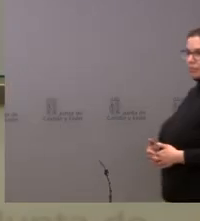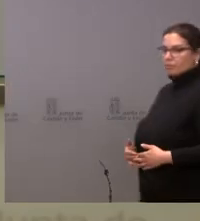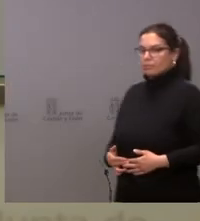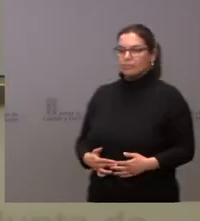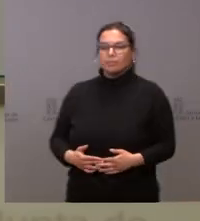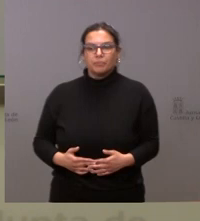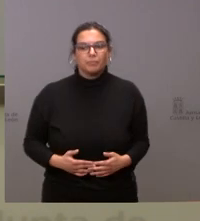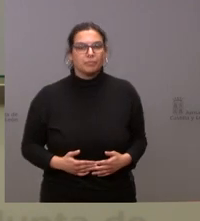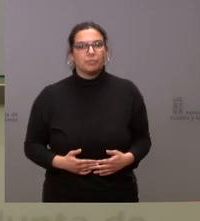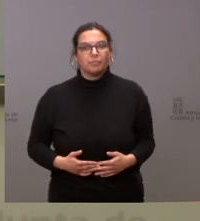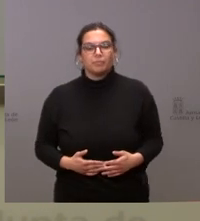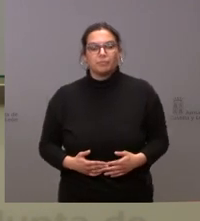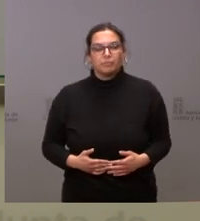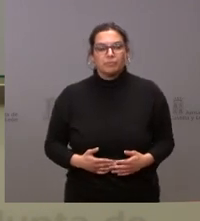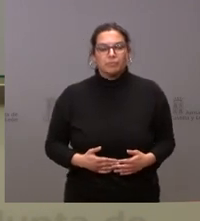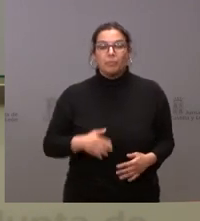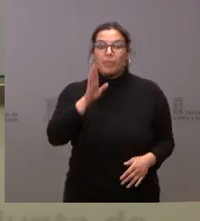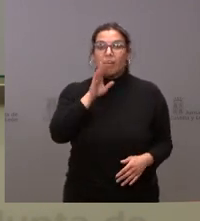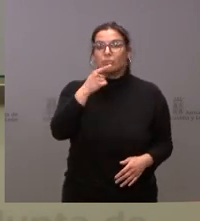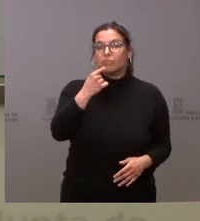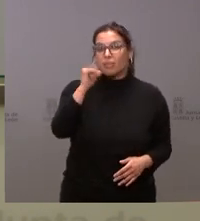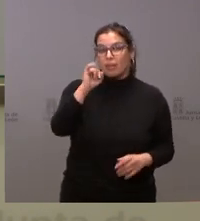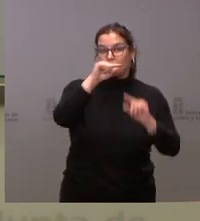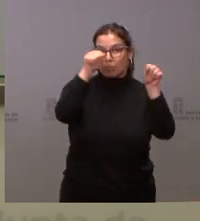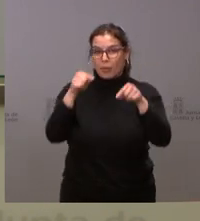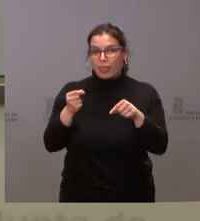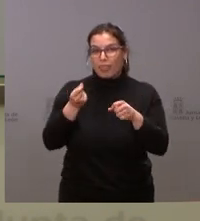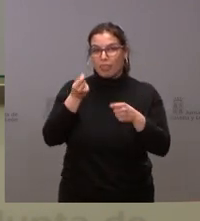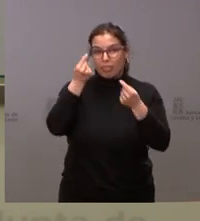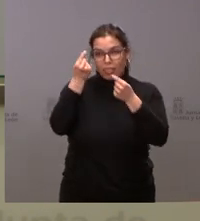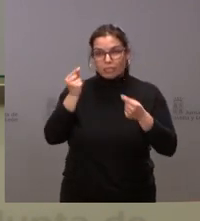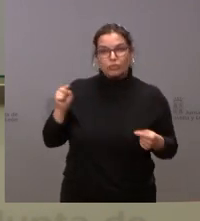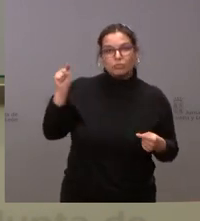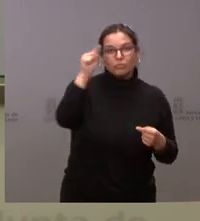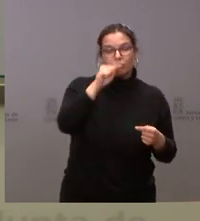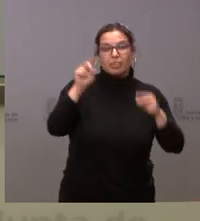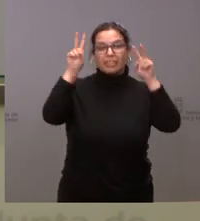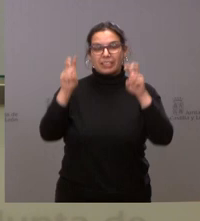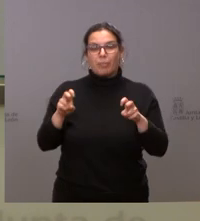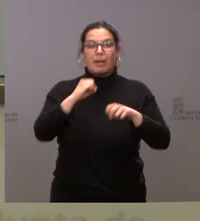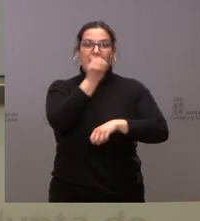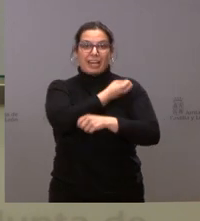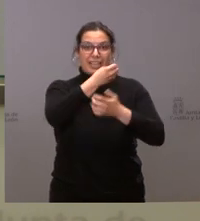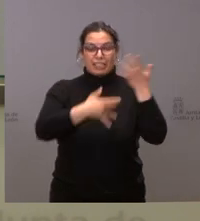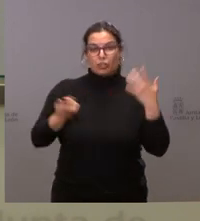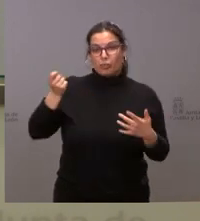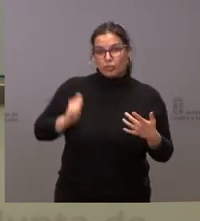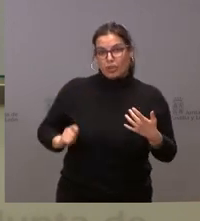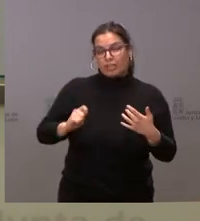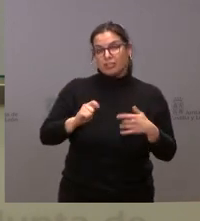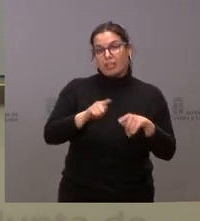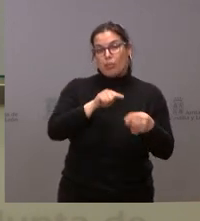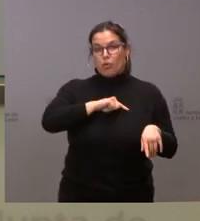Ha ofrecido unos datos provincializados. Me parece que eran objeciones de conciencia en muerte digna y los datos de las plazas. Me gustaría saberlos.